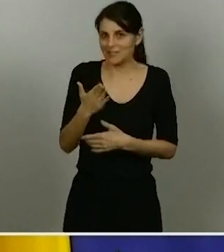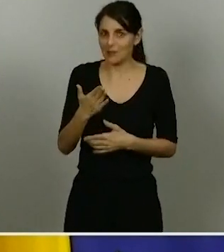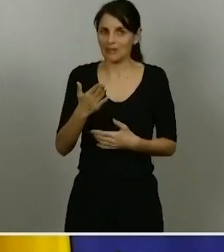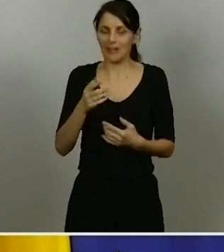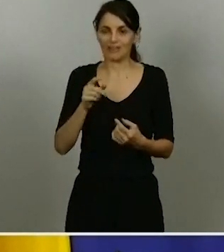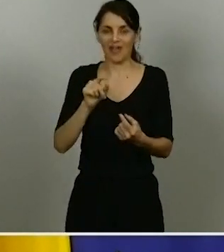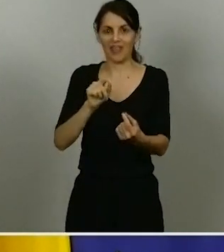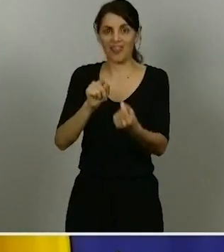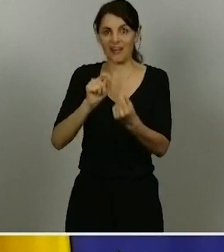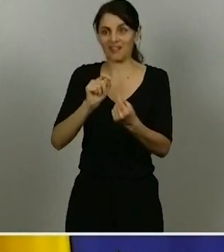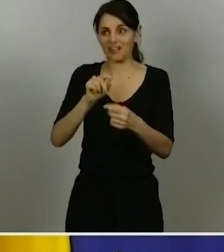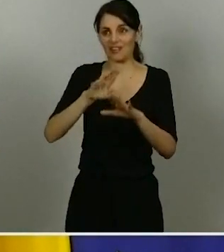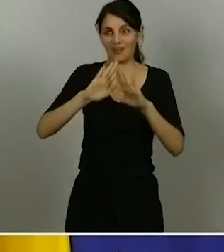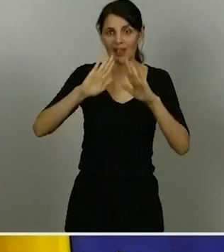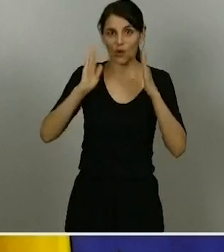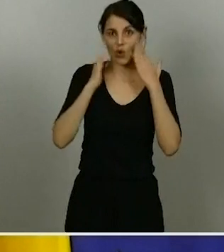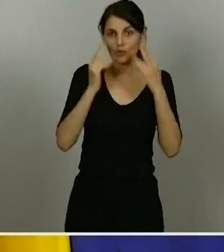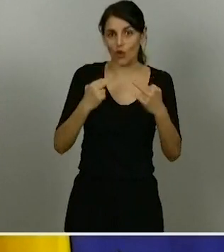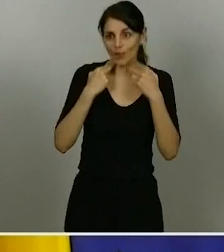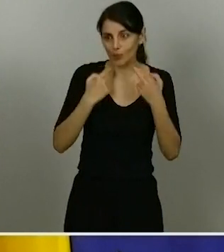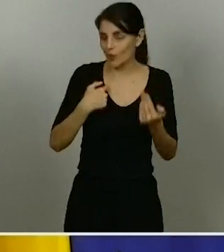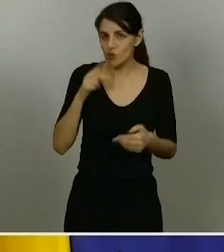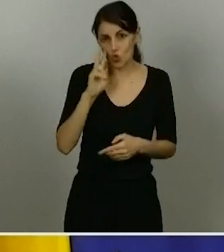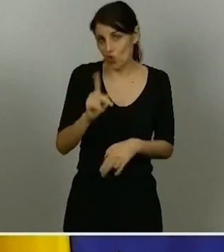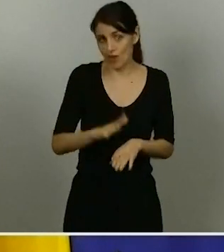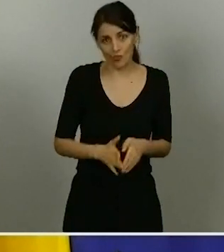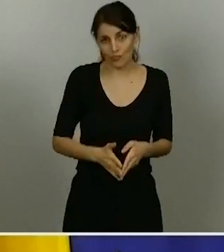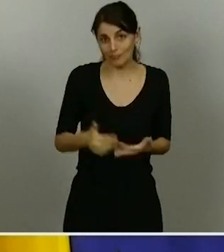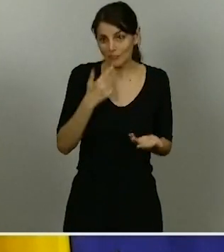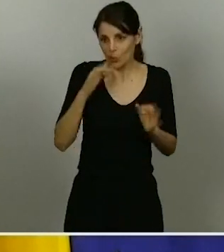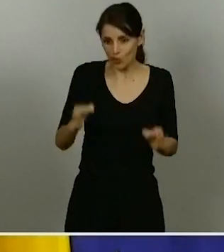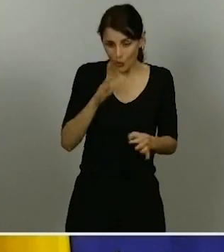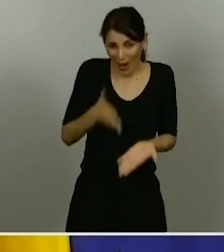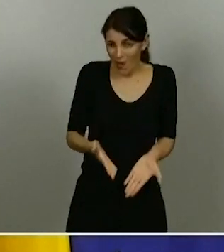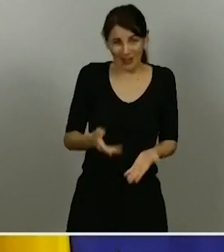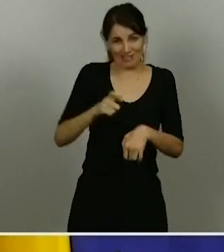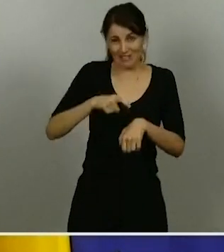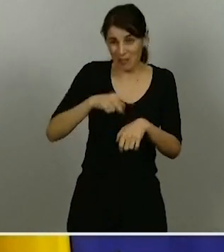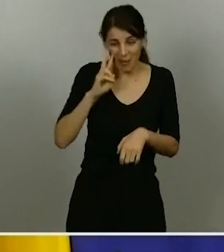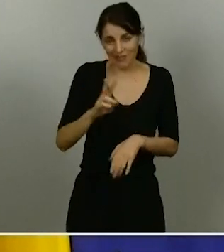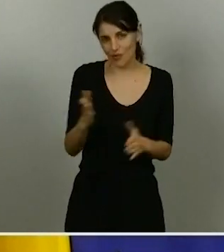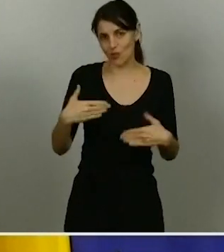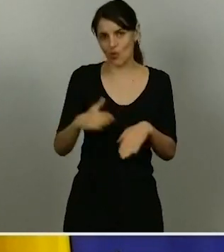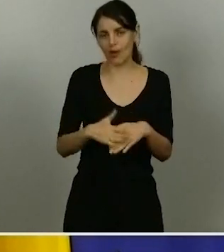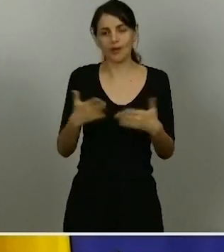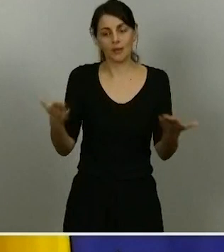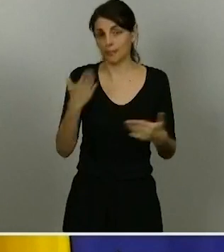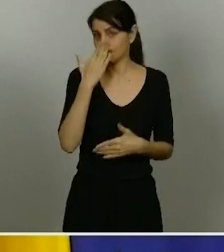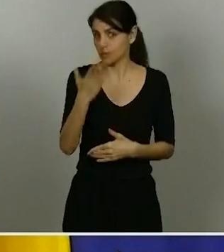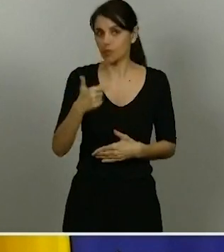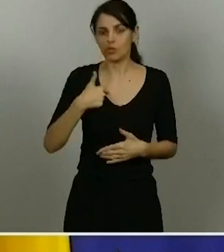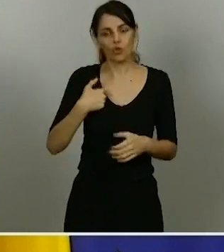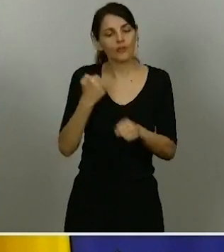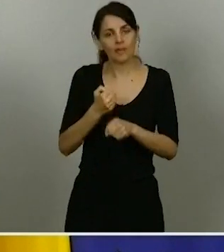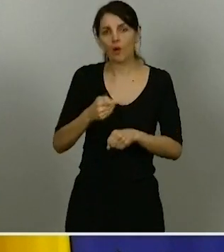periodo. No tengo tiempo para ello. En todo caso, yo lo que no voy a hacer en ningún momento es dejar de hacer mi trabajo con todo el esfuerzo que pueda.